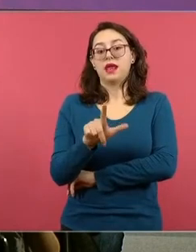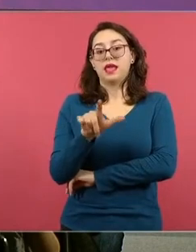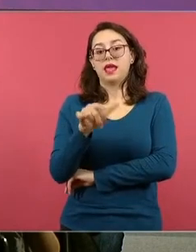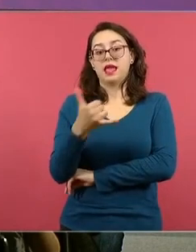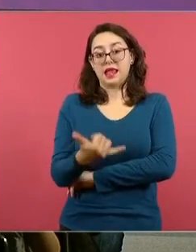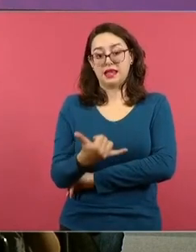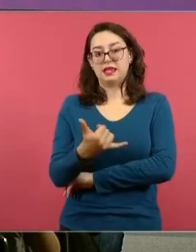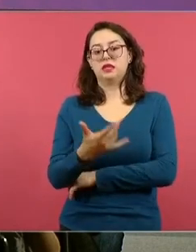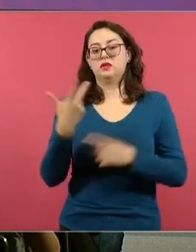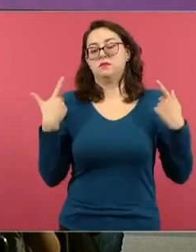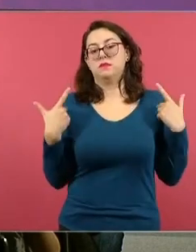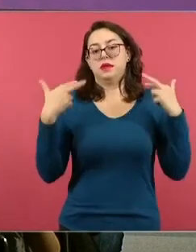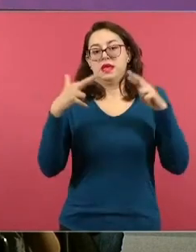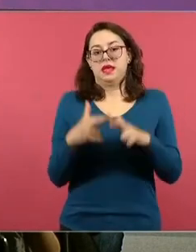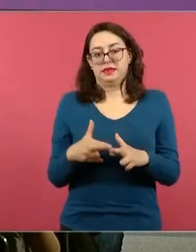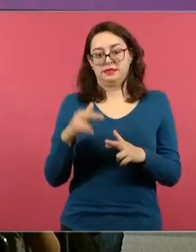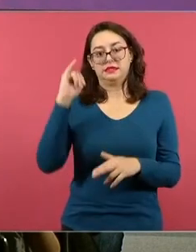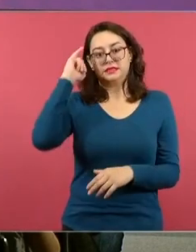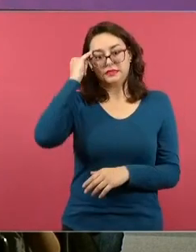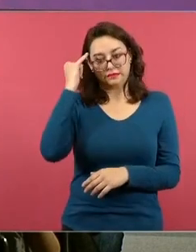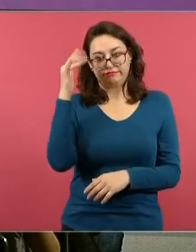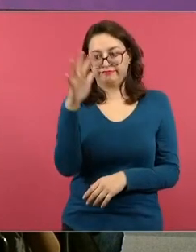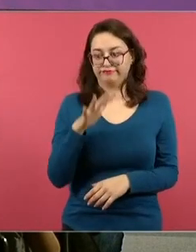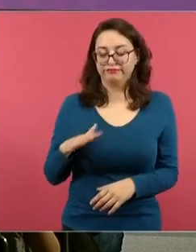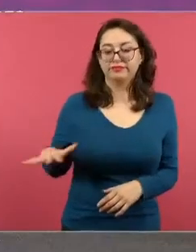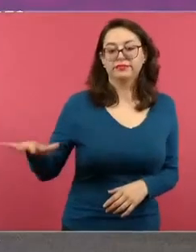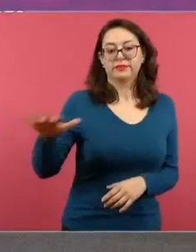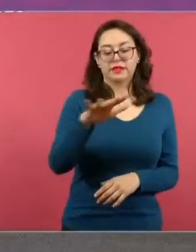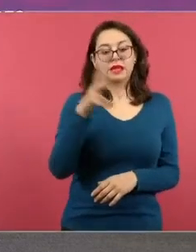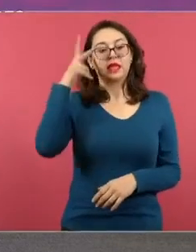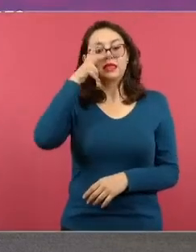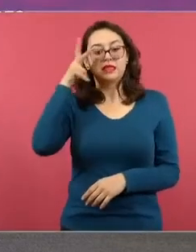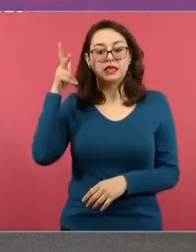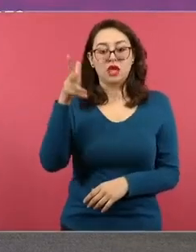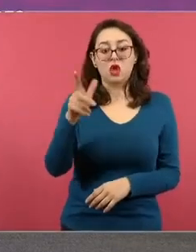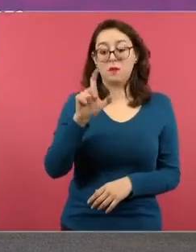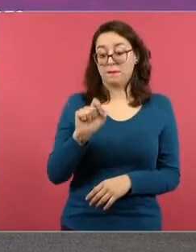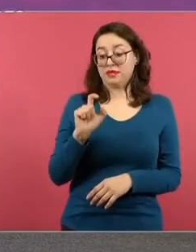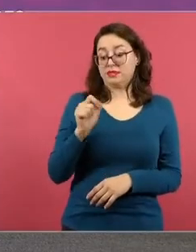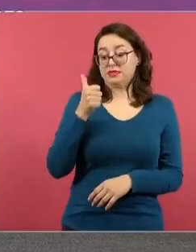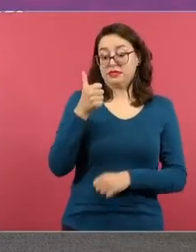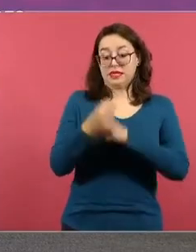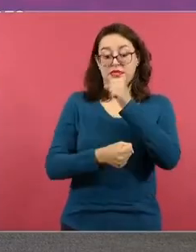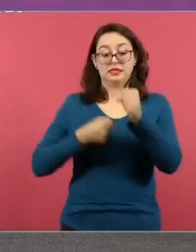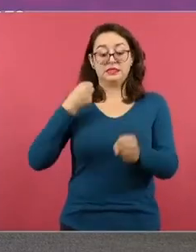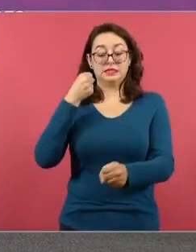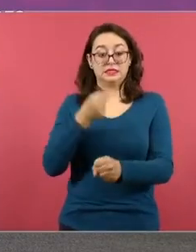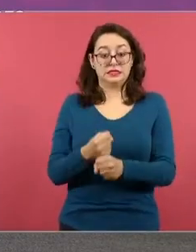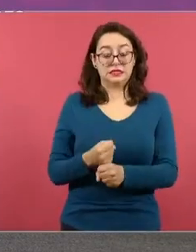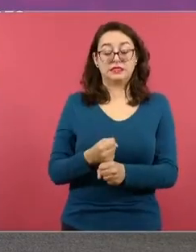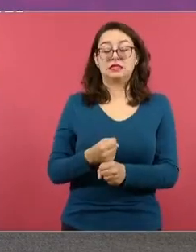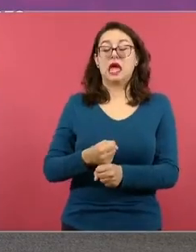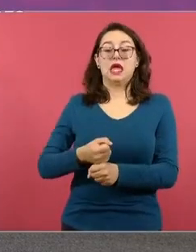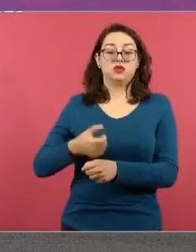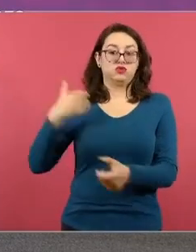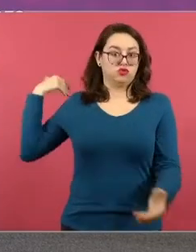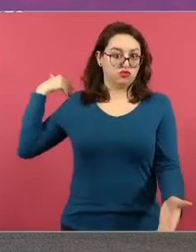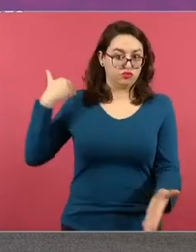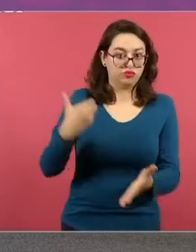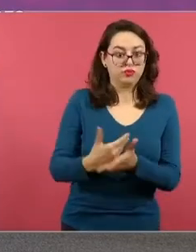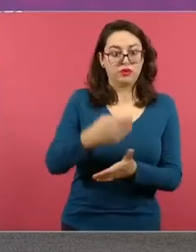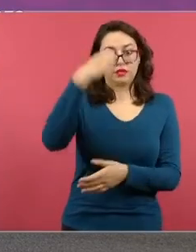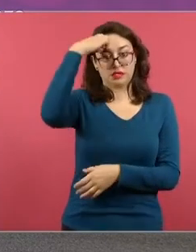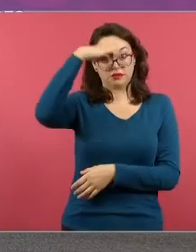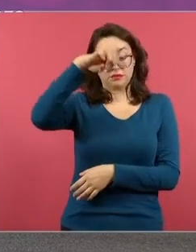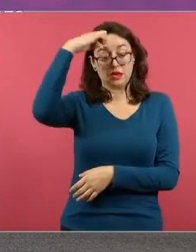Quiero comentarles que tengo 26 años de servicio y 8 años como docente de escuela unitaria, es decir, soy